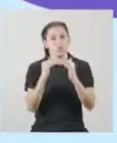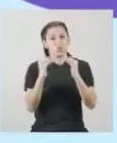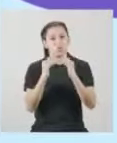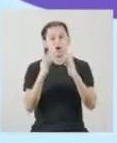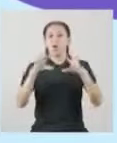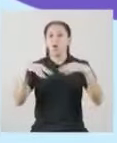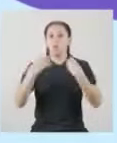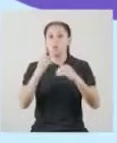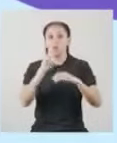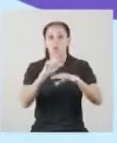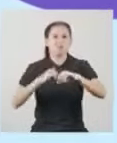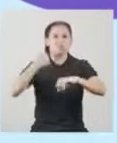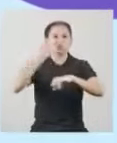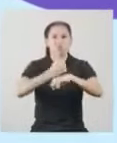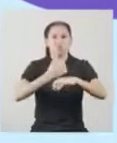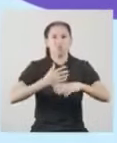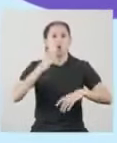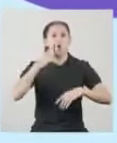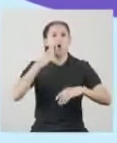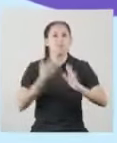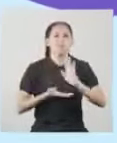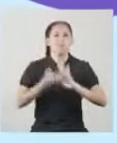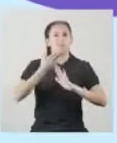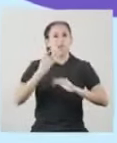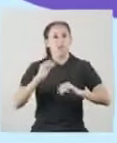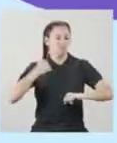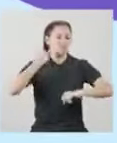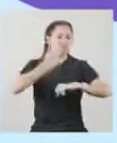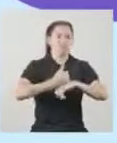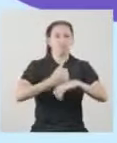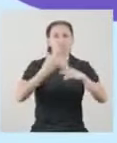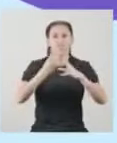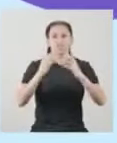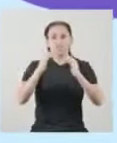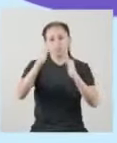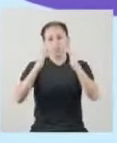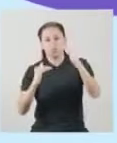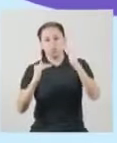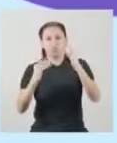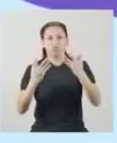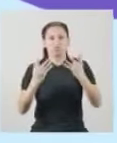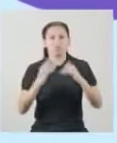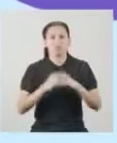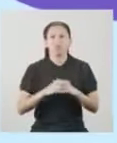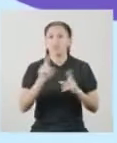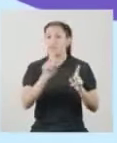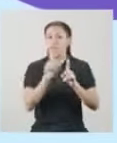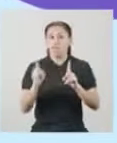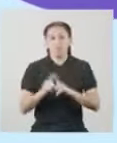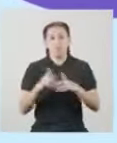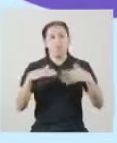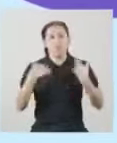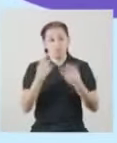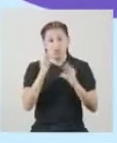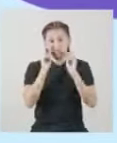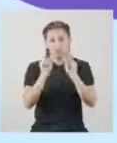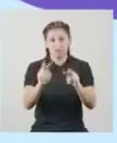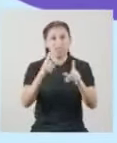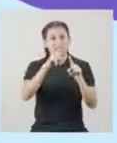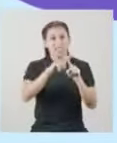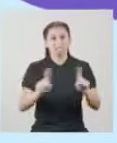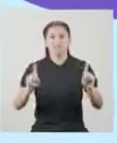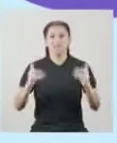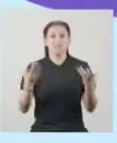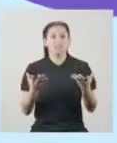quieran Ya que predomina mucho el machismo Que genera la desigualdad de género También se puede observar